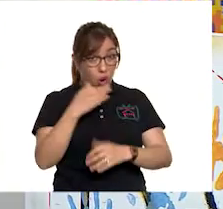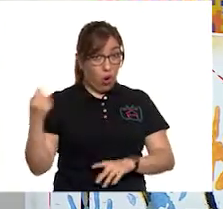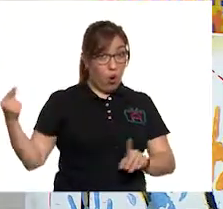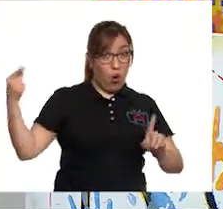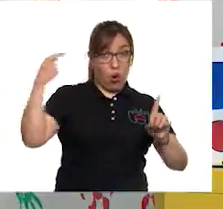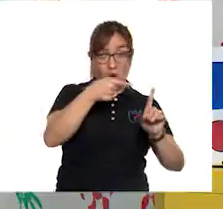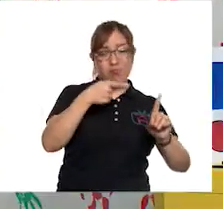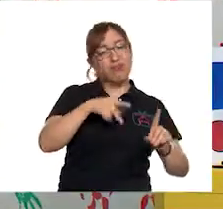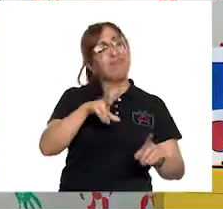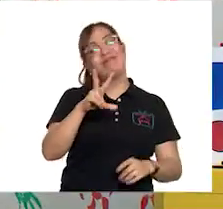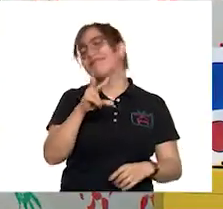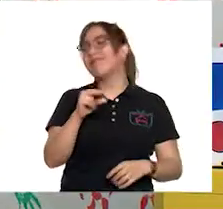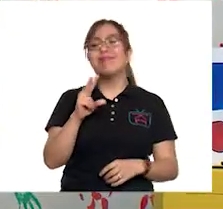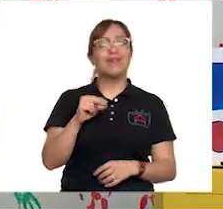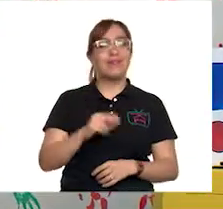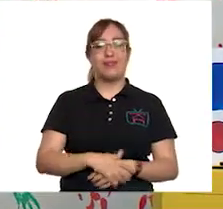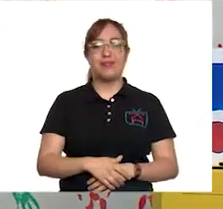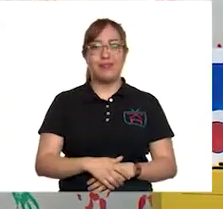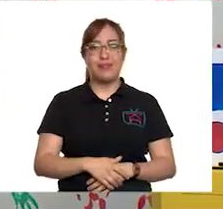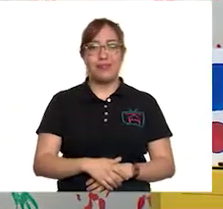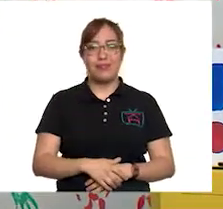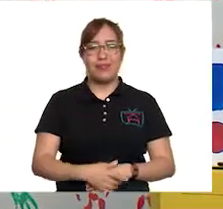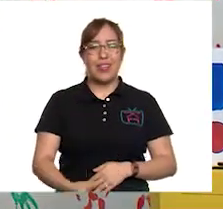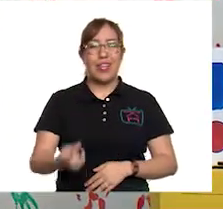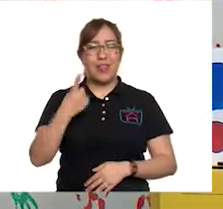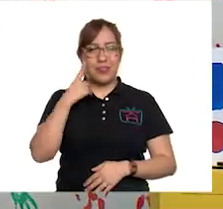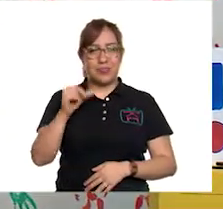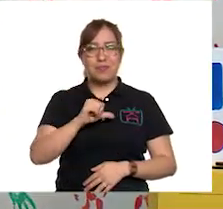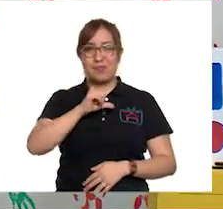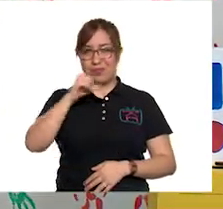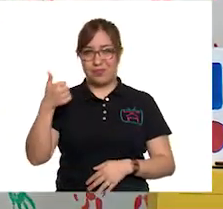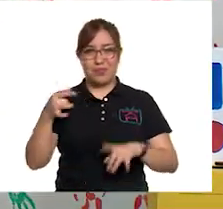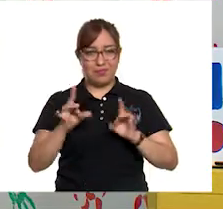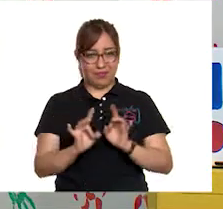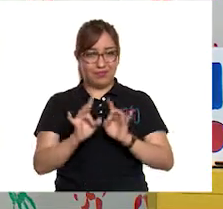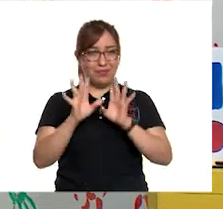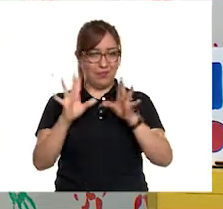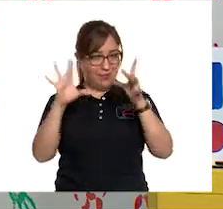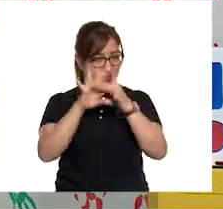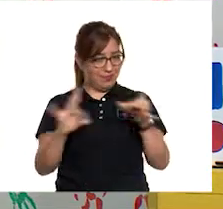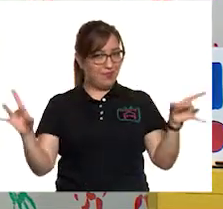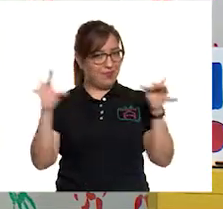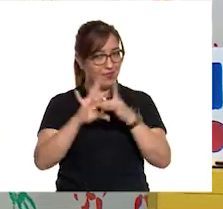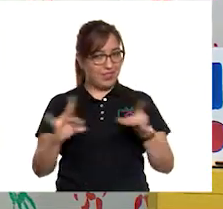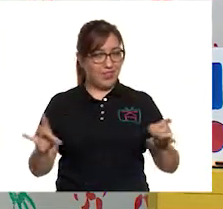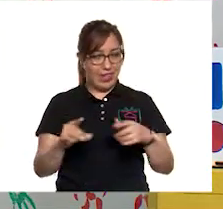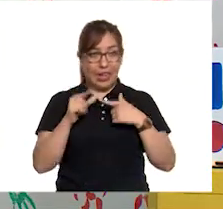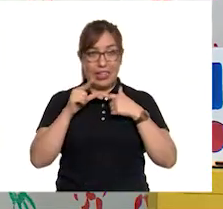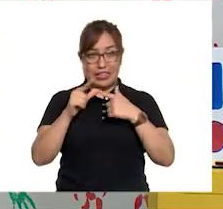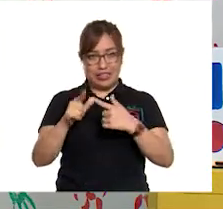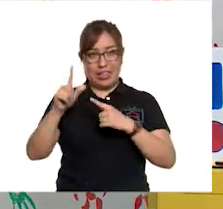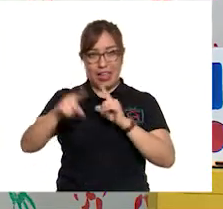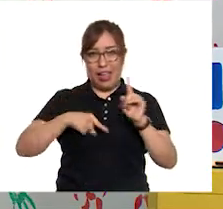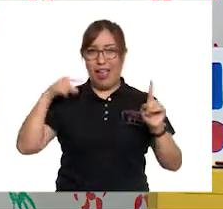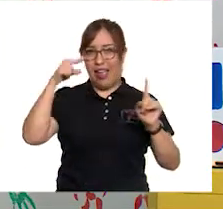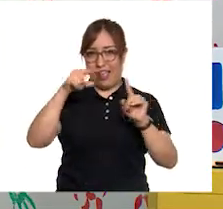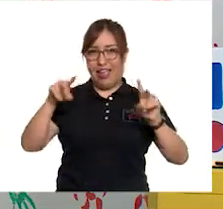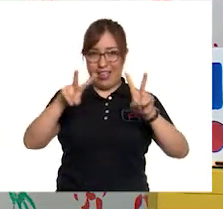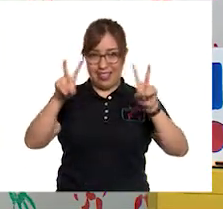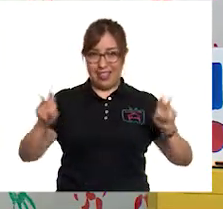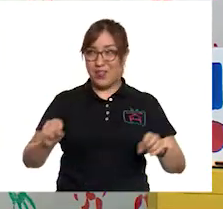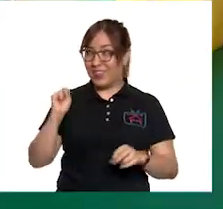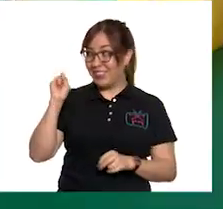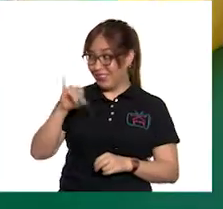Y miren, vamos a analizar la siguiente situación y así seguimos aprendiendo sobre el tema. ¿Están de acuerdo? ¡Sí!